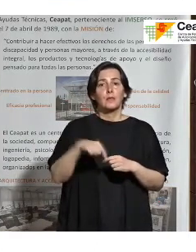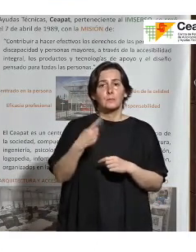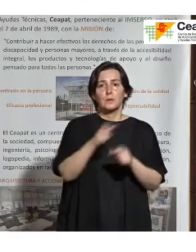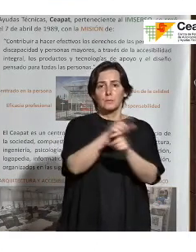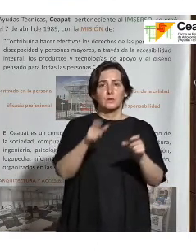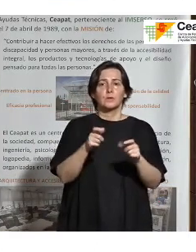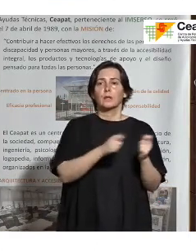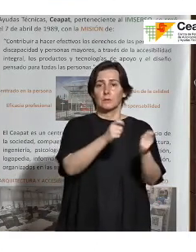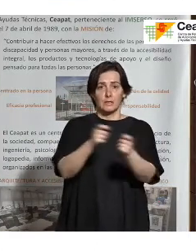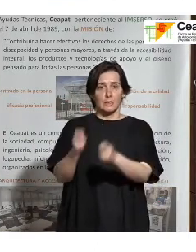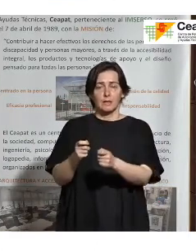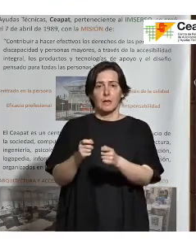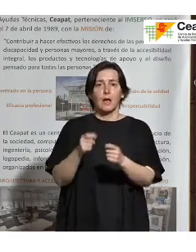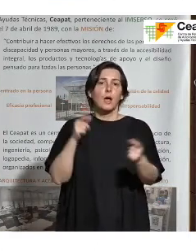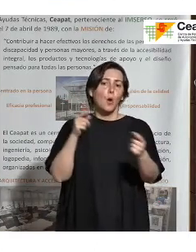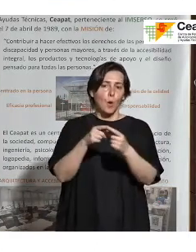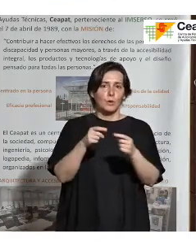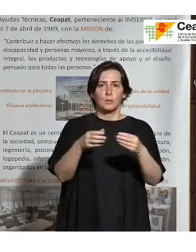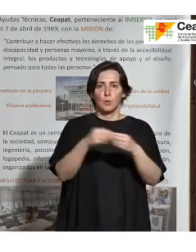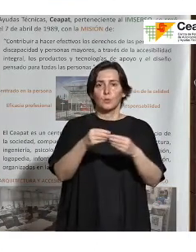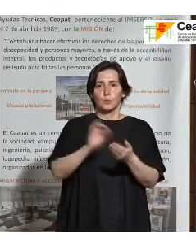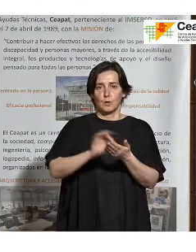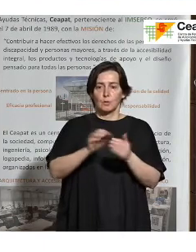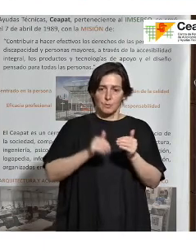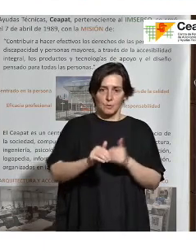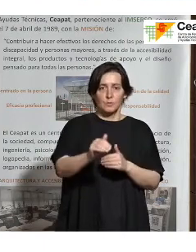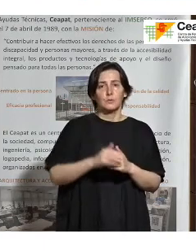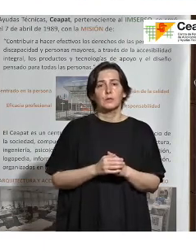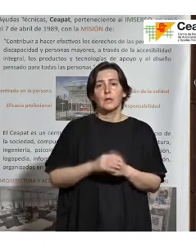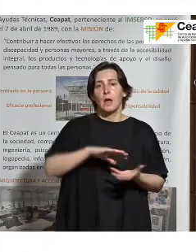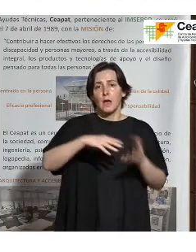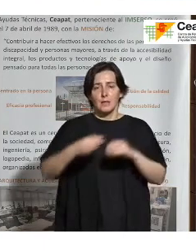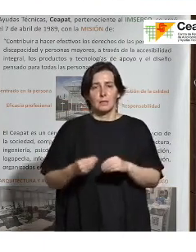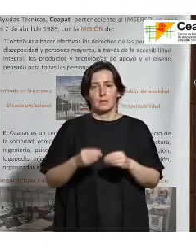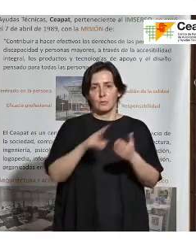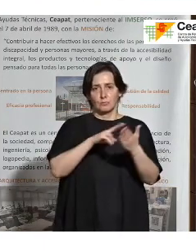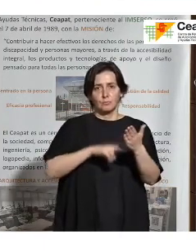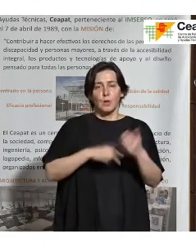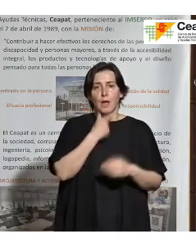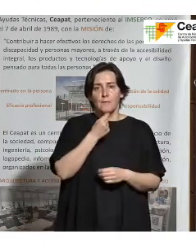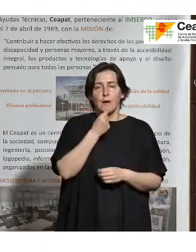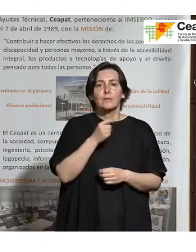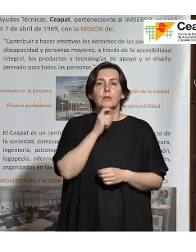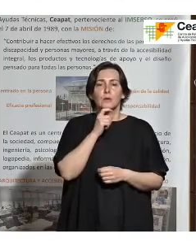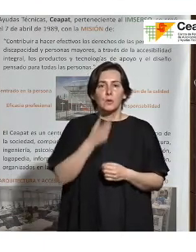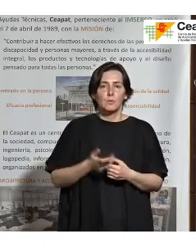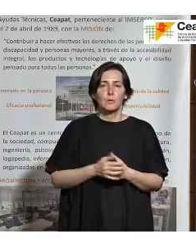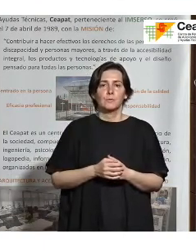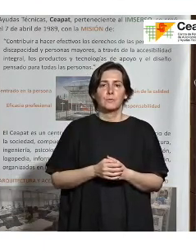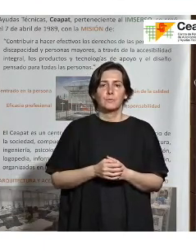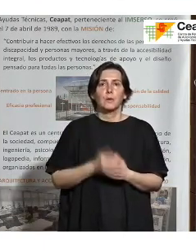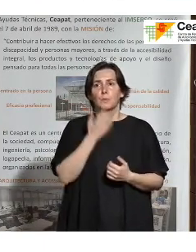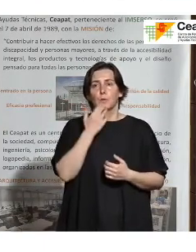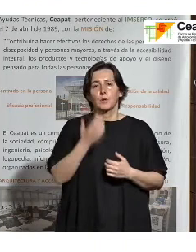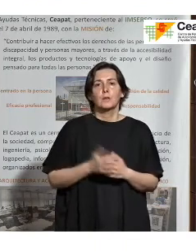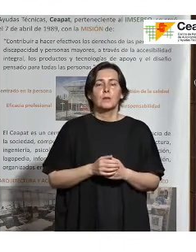que quieren ser posibles usuarios del servicio, redactándolos en lectura fácil. Para ello, ¿cómo lo estamos haciendo? Pues, por